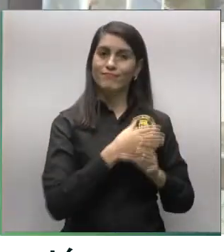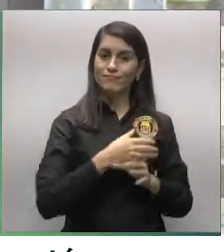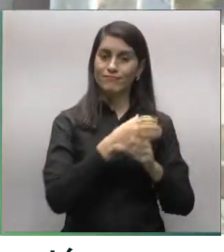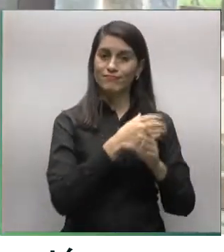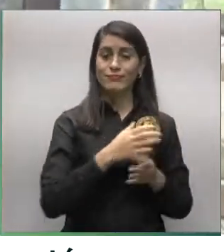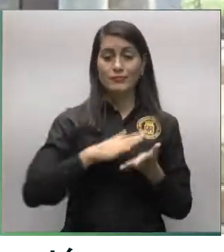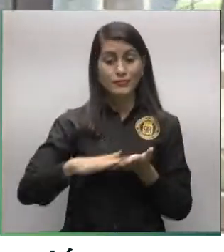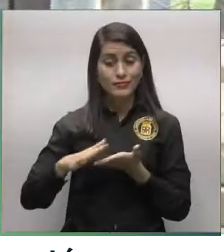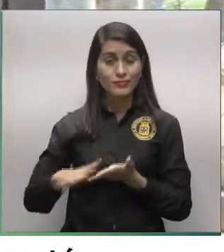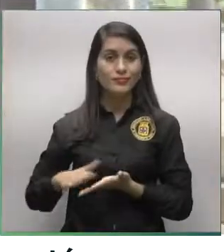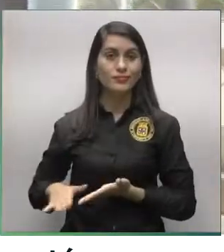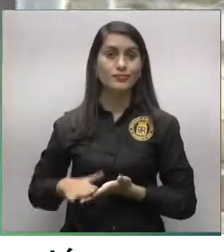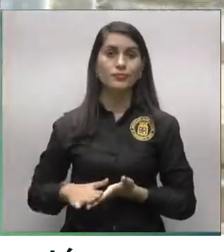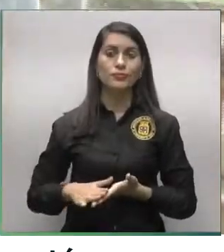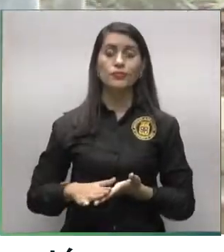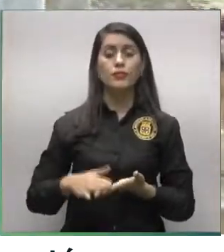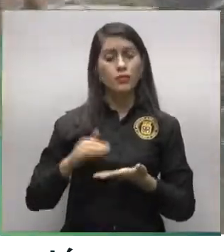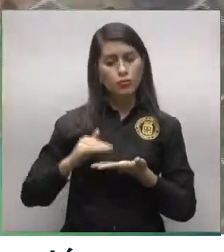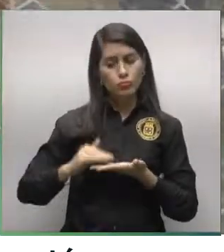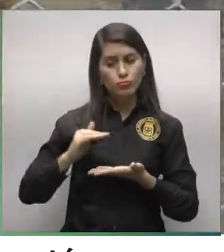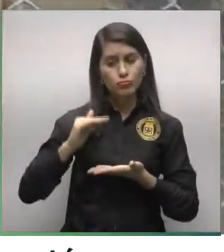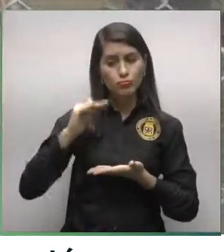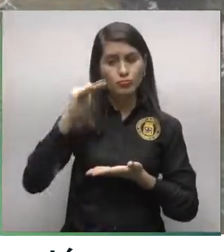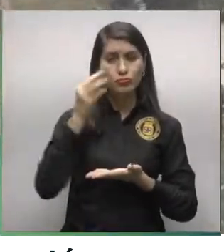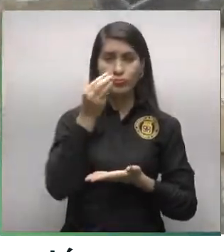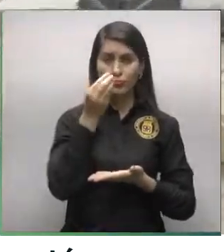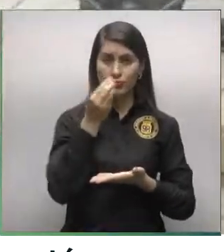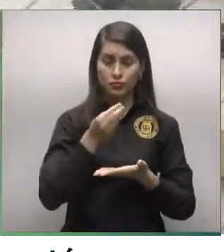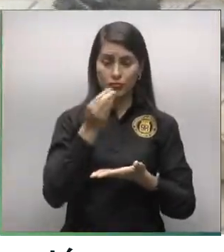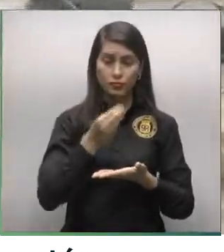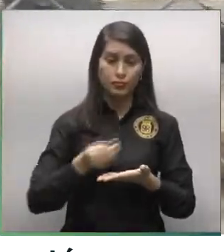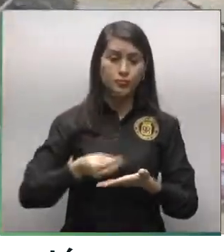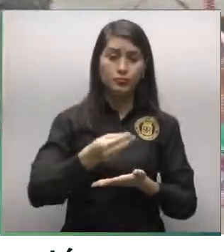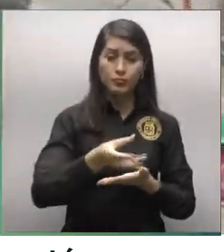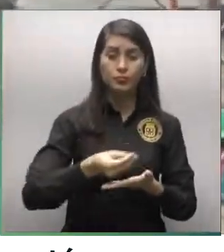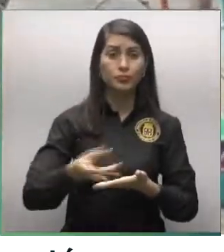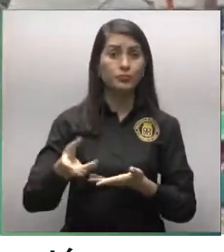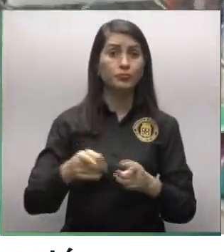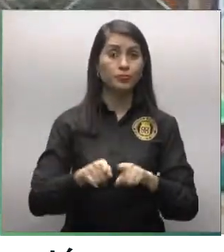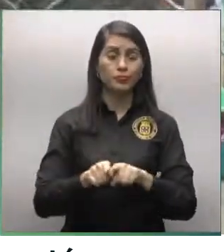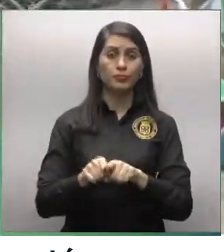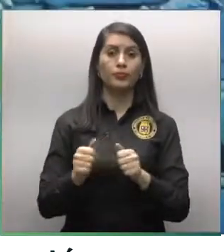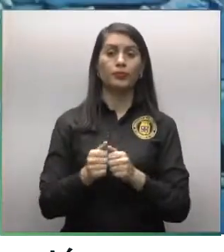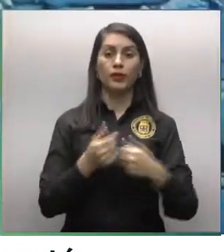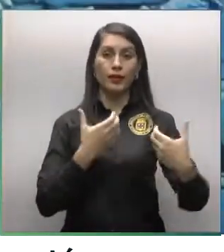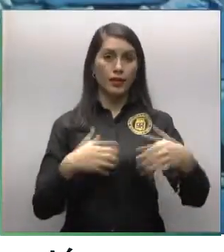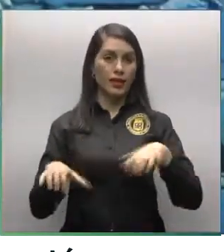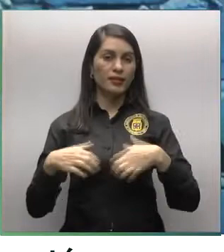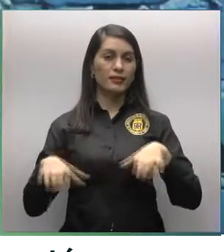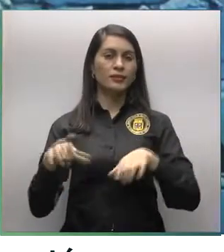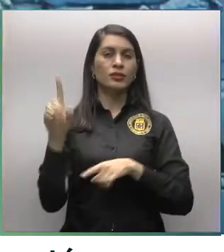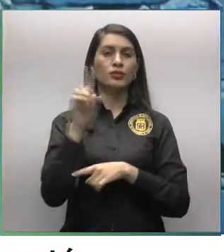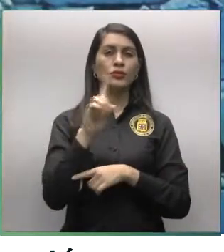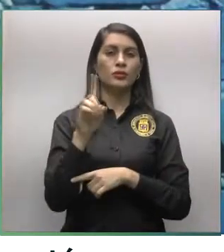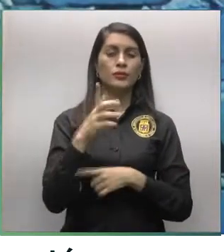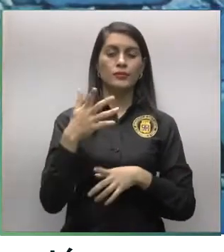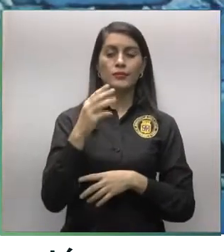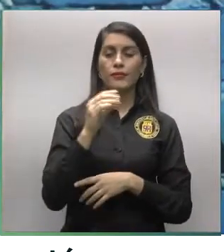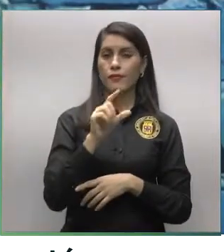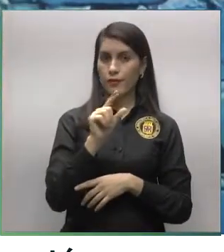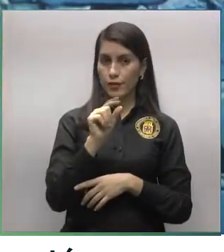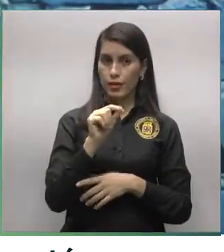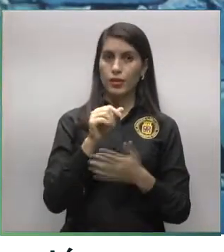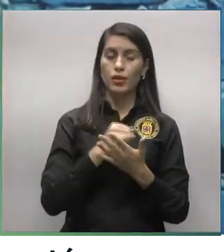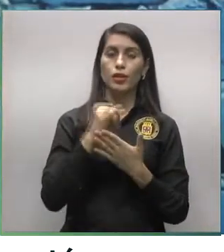recolectar la suficiente cantidad de dinero para que ellos puedan seguir adelante. La actividad oficialmente se realizará el 20 de